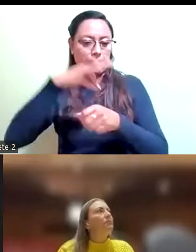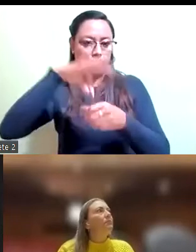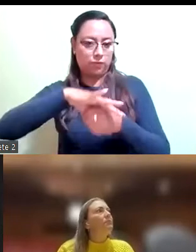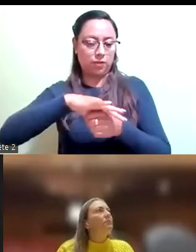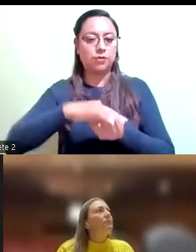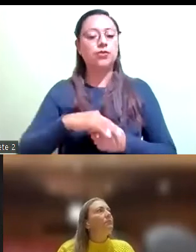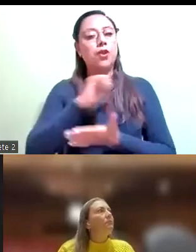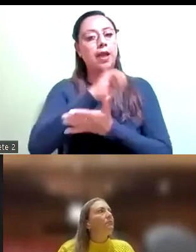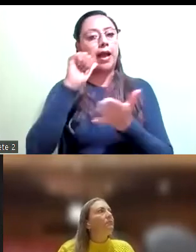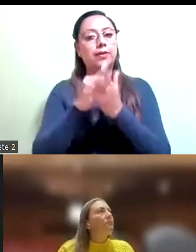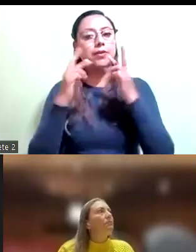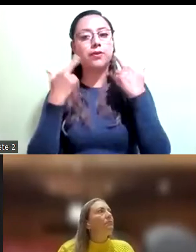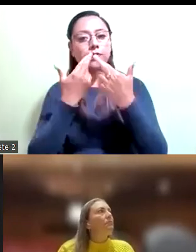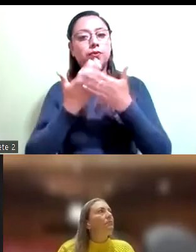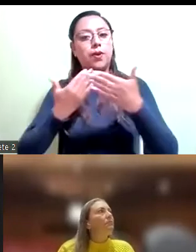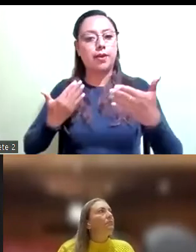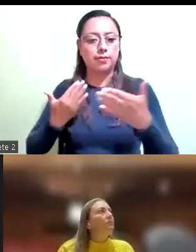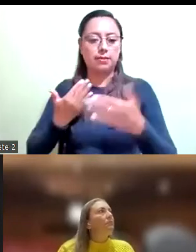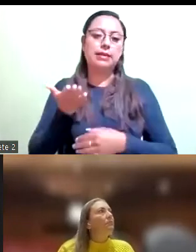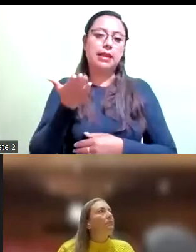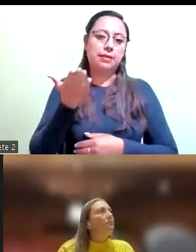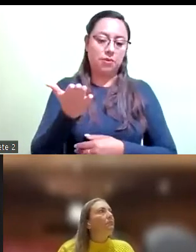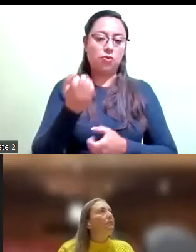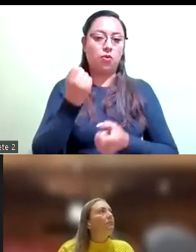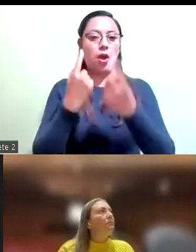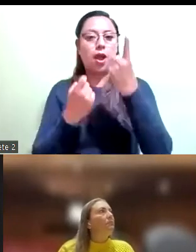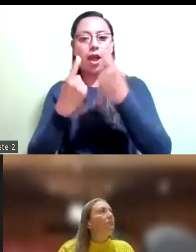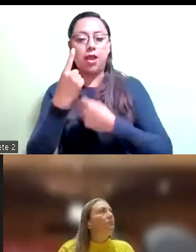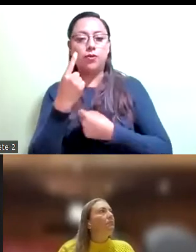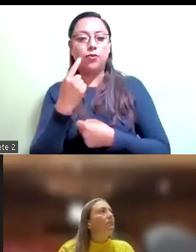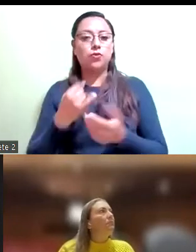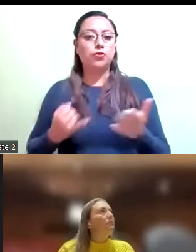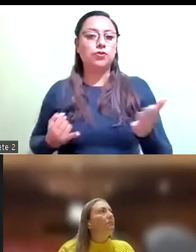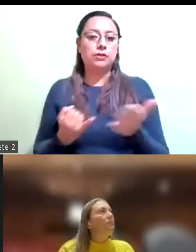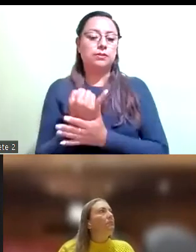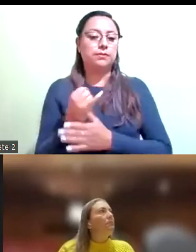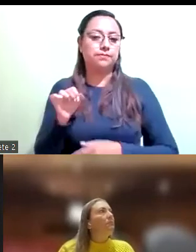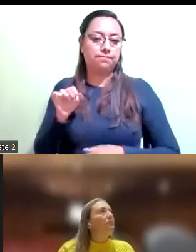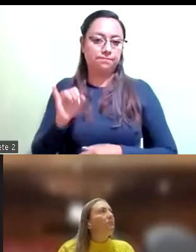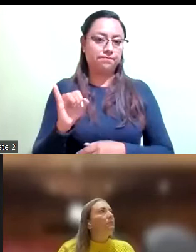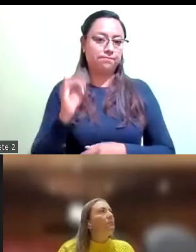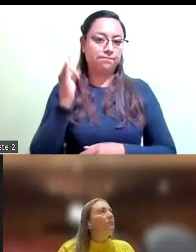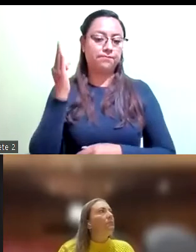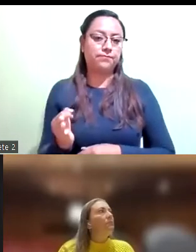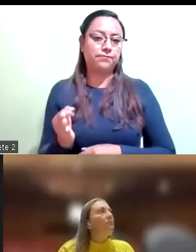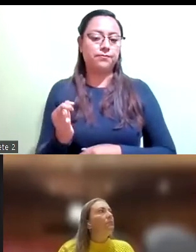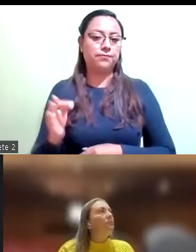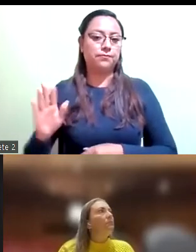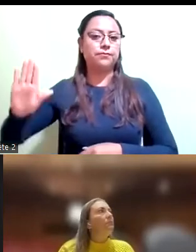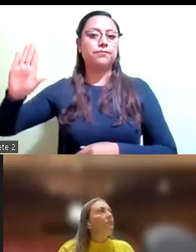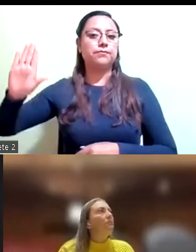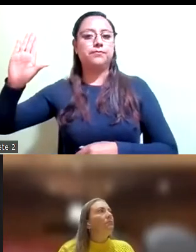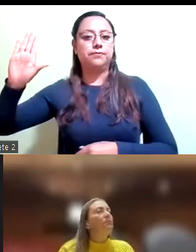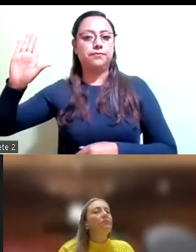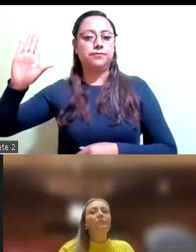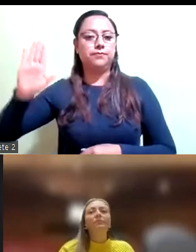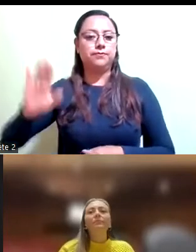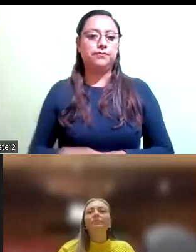la sesión anterior. Por lo que le pido a quienes estén por la afirmativa, aprobar el acta, háganlo levantando la mano.